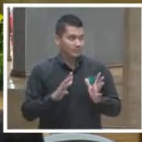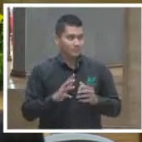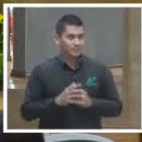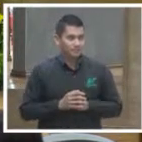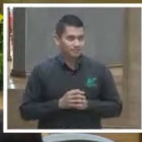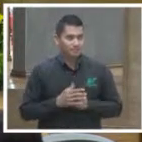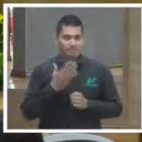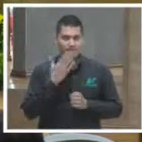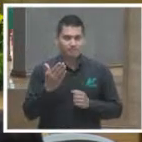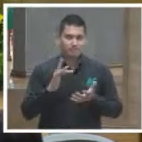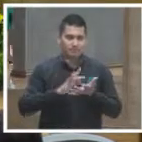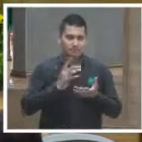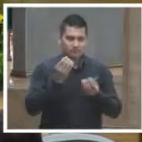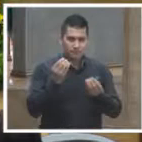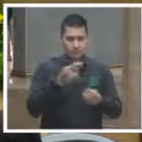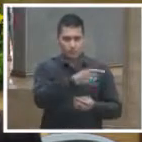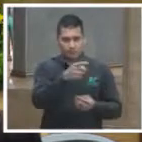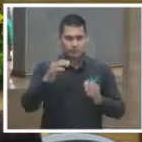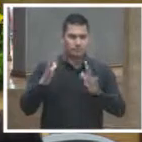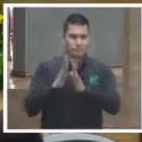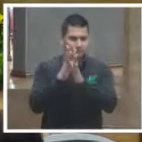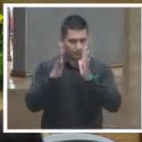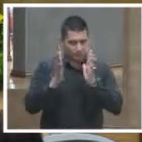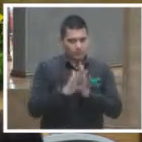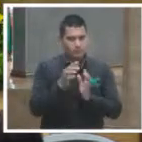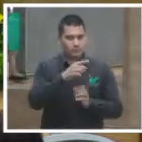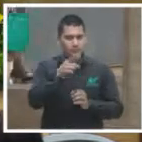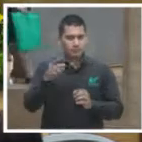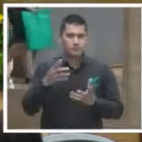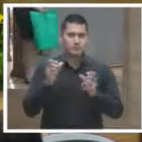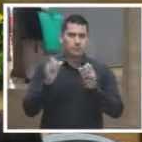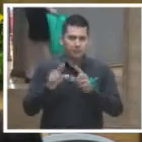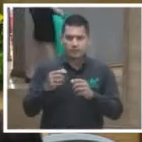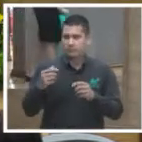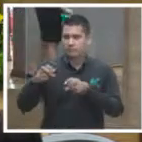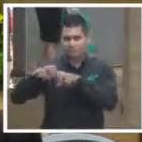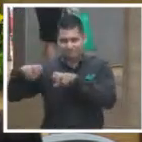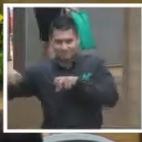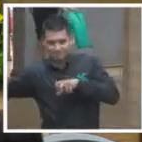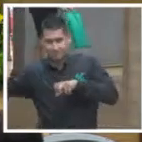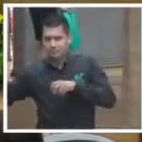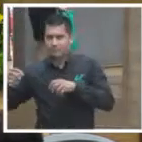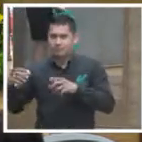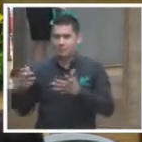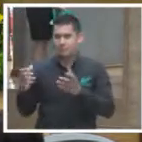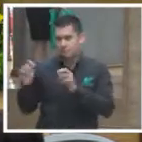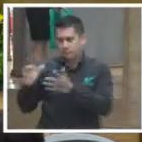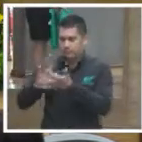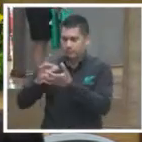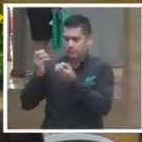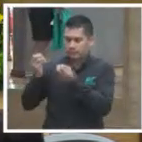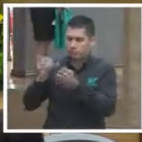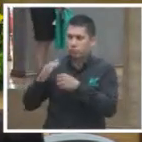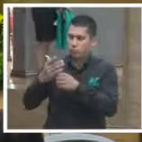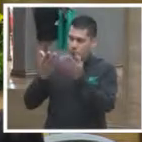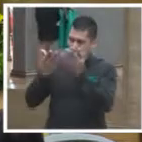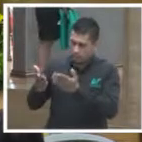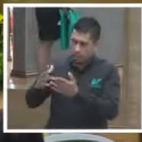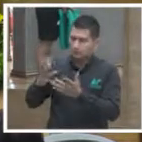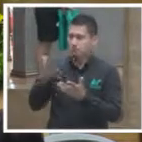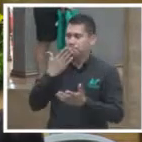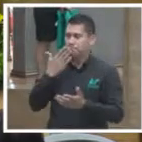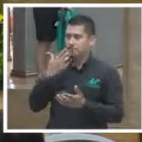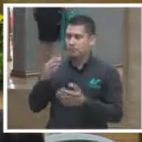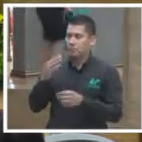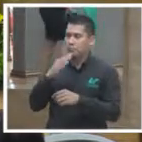pues agradecemos mucho la participación de cada uno de ustedes así como de los panelistas y que que nos han unido con su presencia que